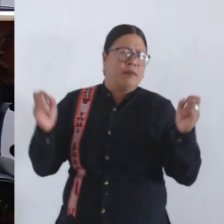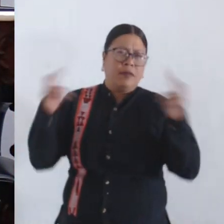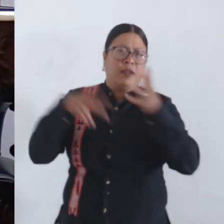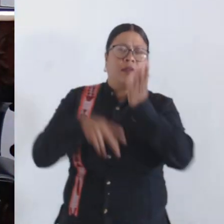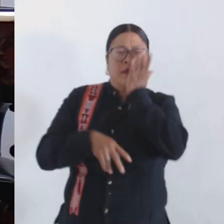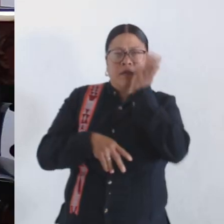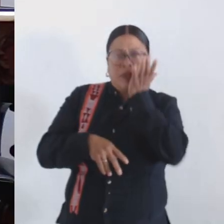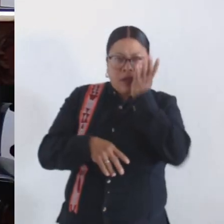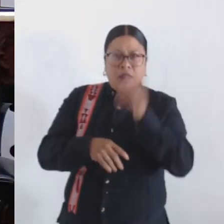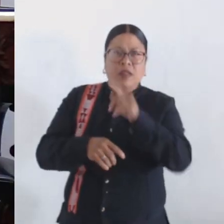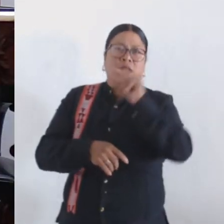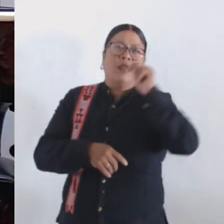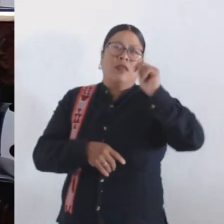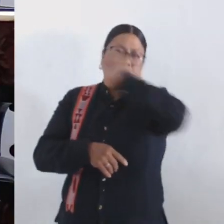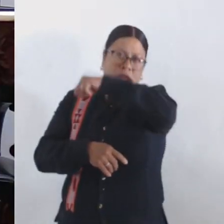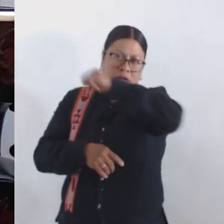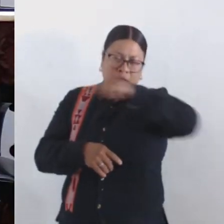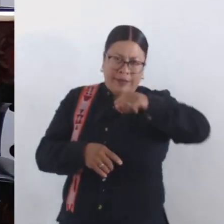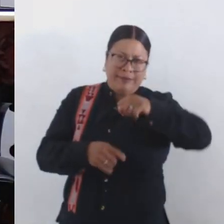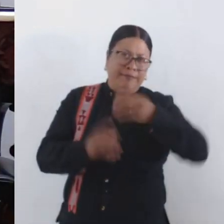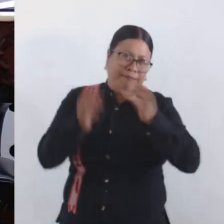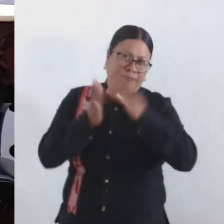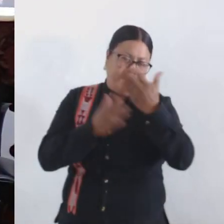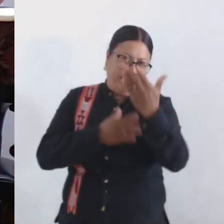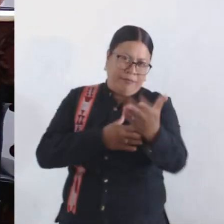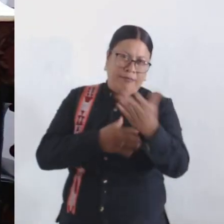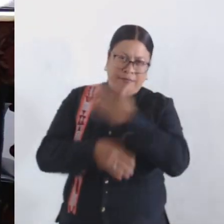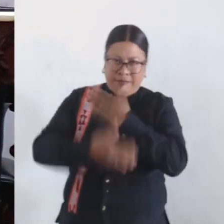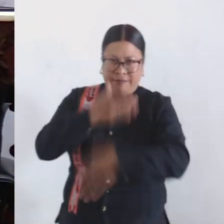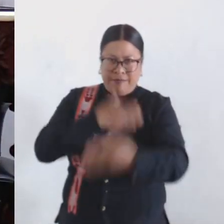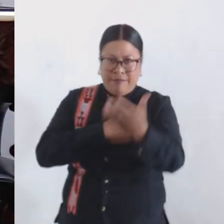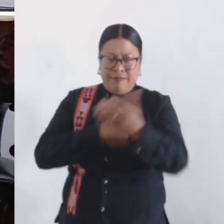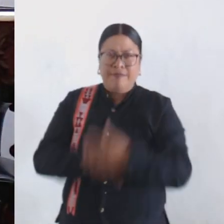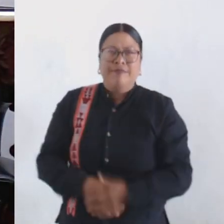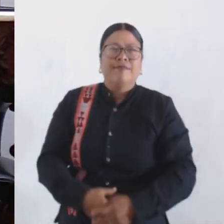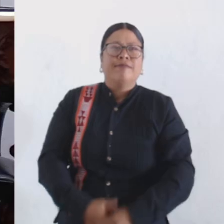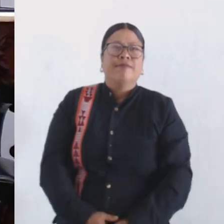Zapoteco de Teotitlán del Valle, Oaxaca. Muchas gracias, buenas tardes.